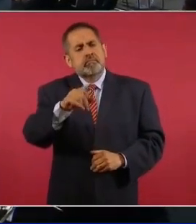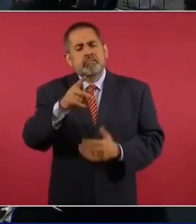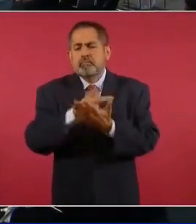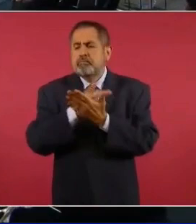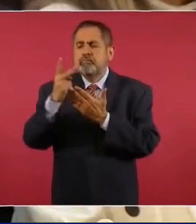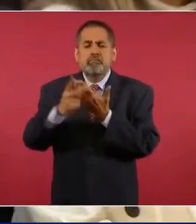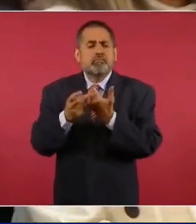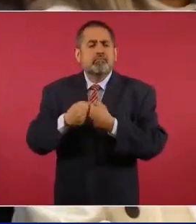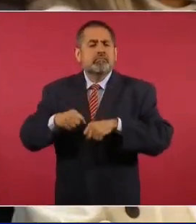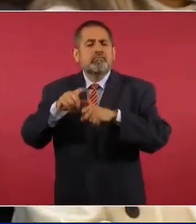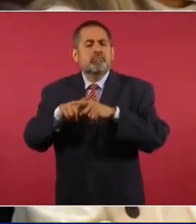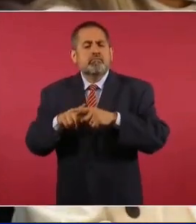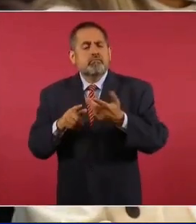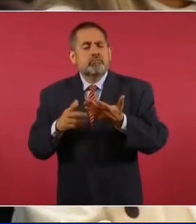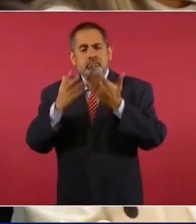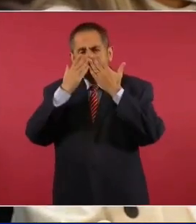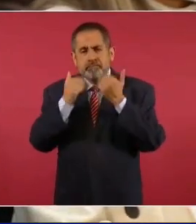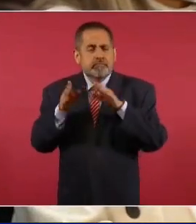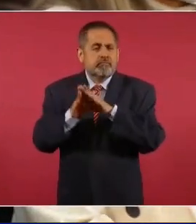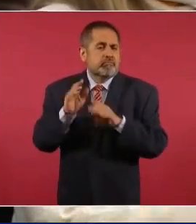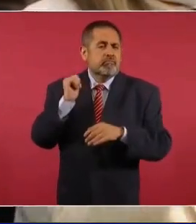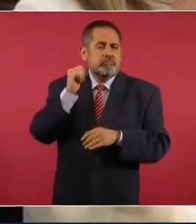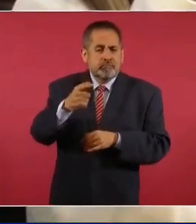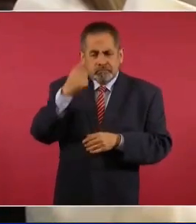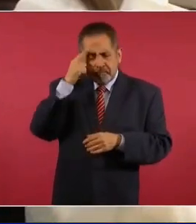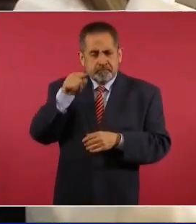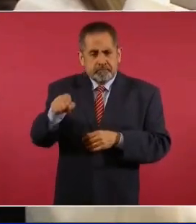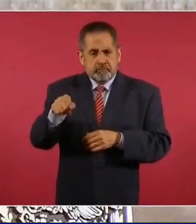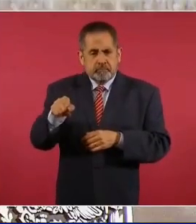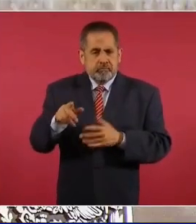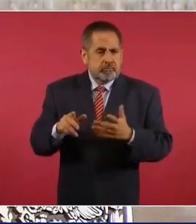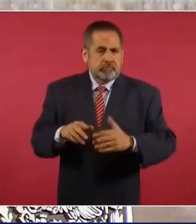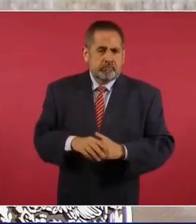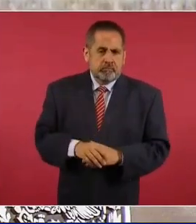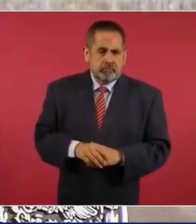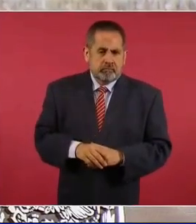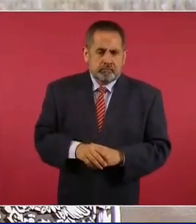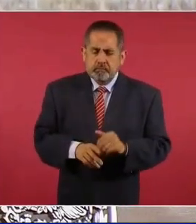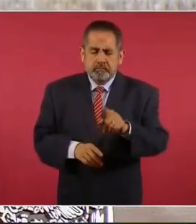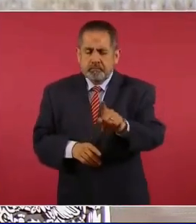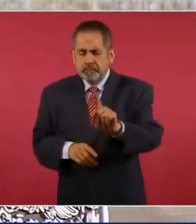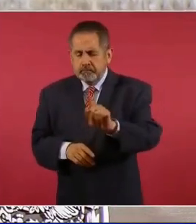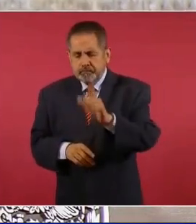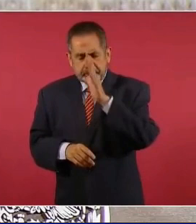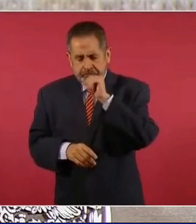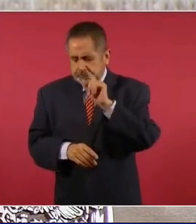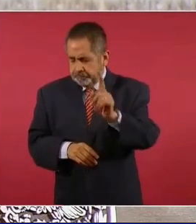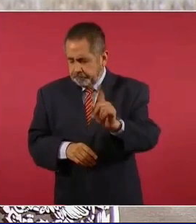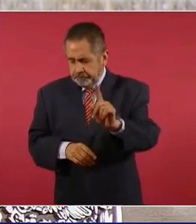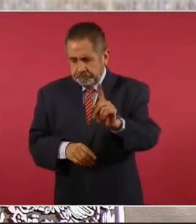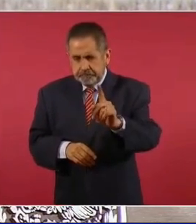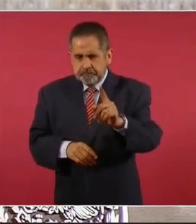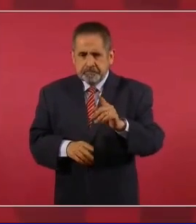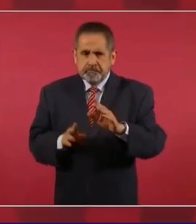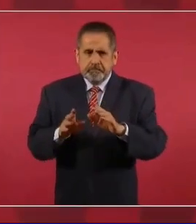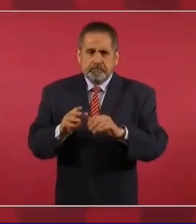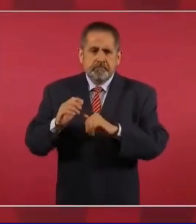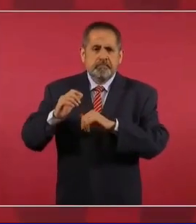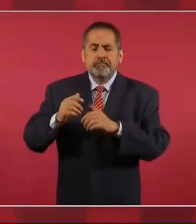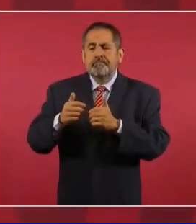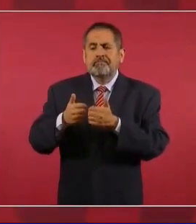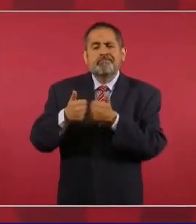programas sociales no habría una manera para… No, no se puede, porque son instancias